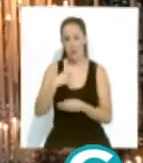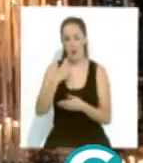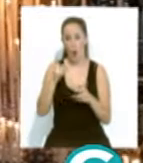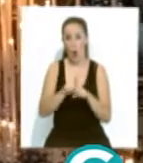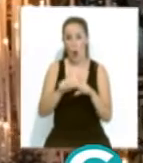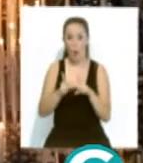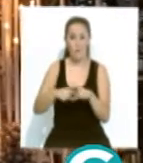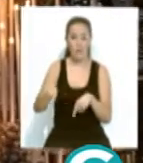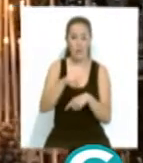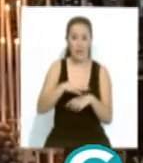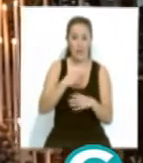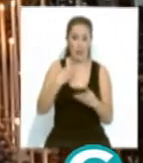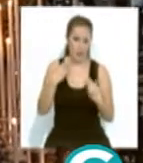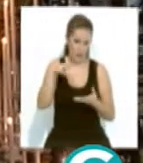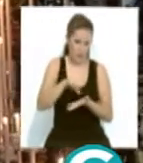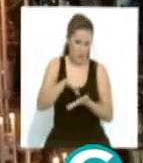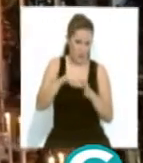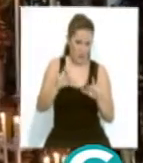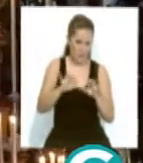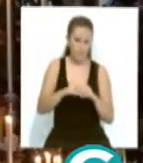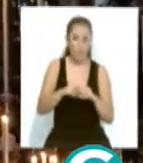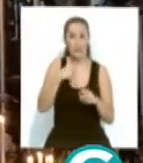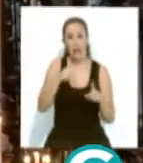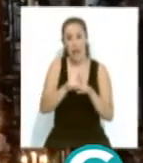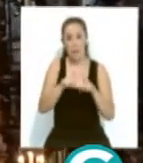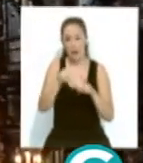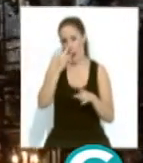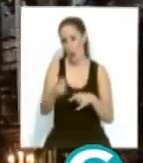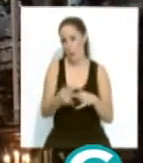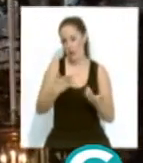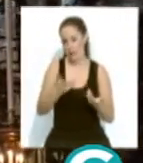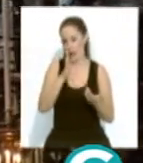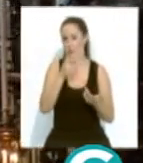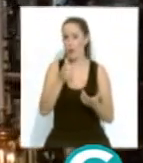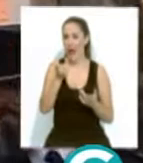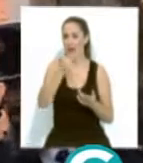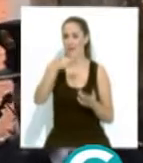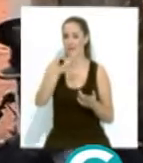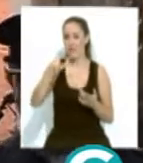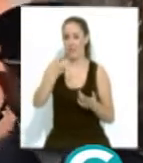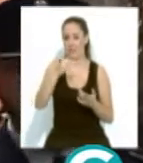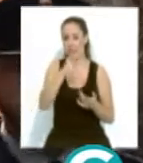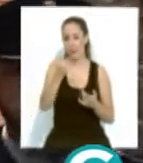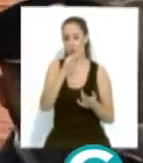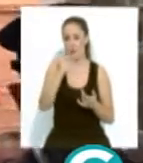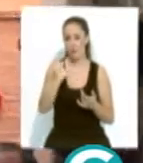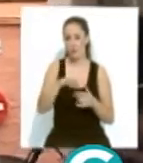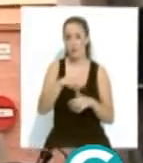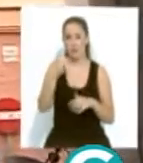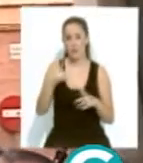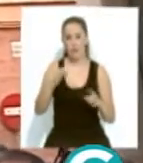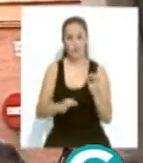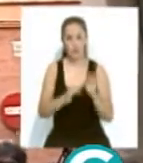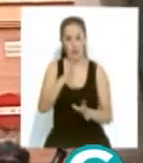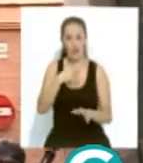cofradías por excelencia de la ciudad. A la que denominan la hermandad romántica. Afligidos. 300 años de amor que surgió en una pintura